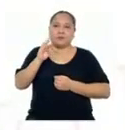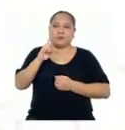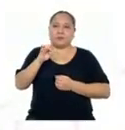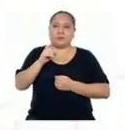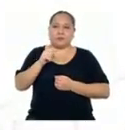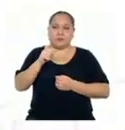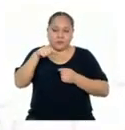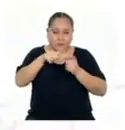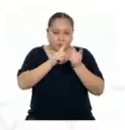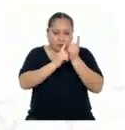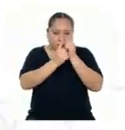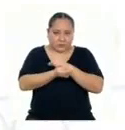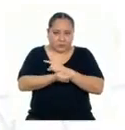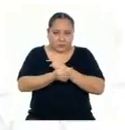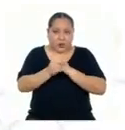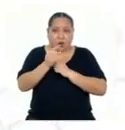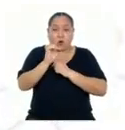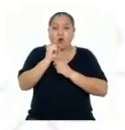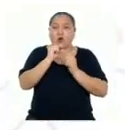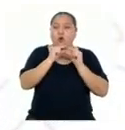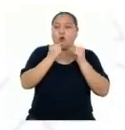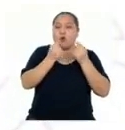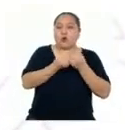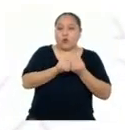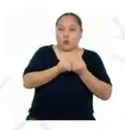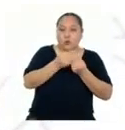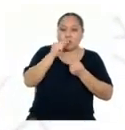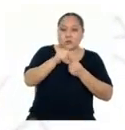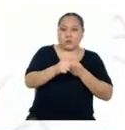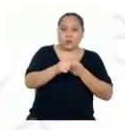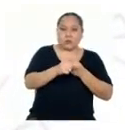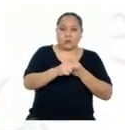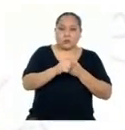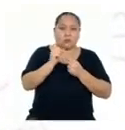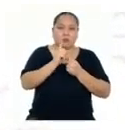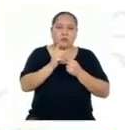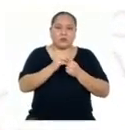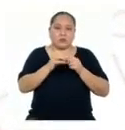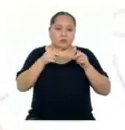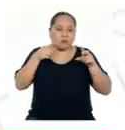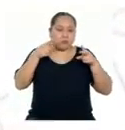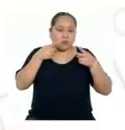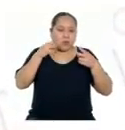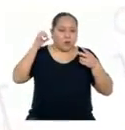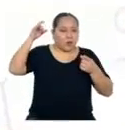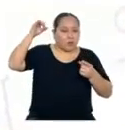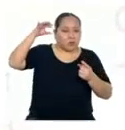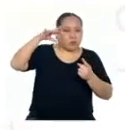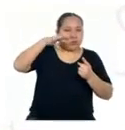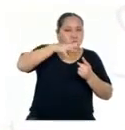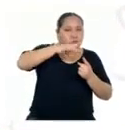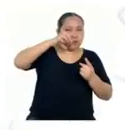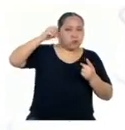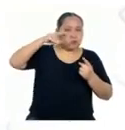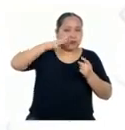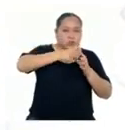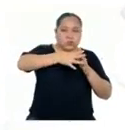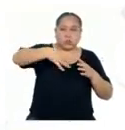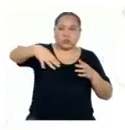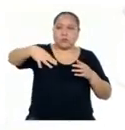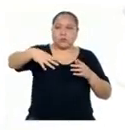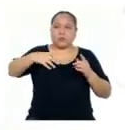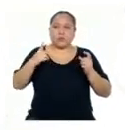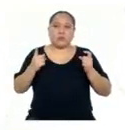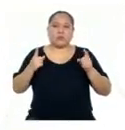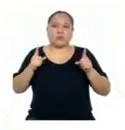Inducida Es decir A un grupo de insectos Se les ha esterilizado Por medio de la radiación Y luego soltado Al ambiente Para